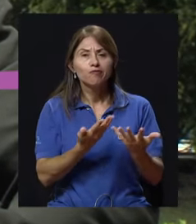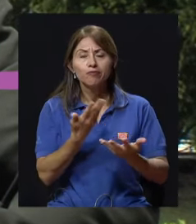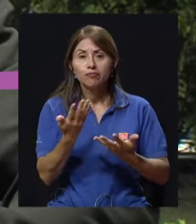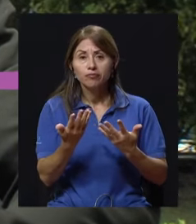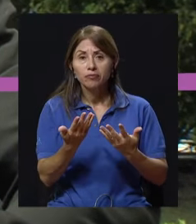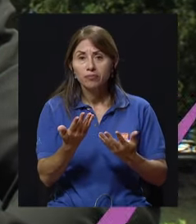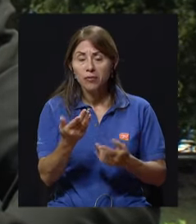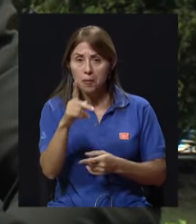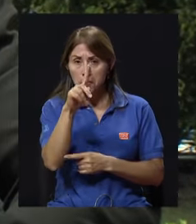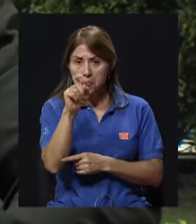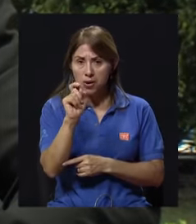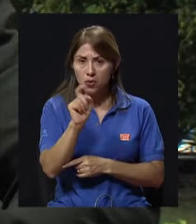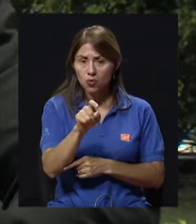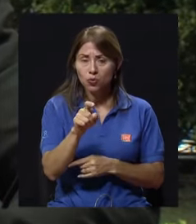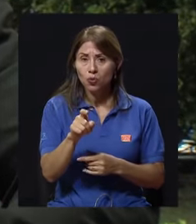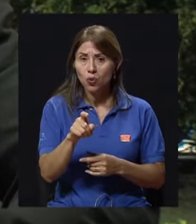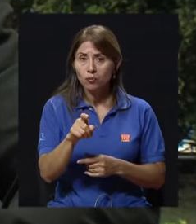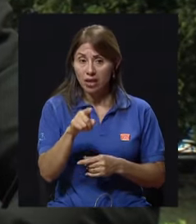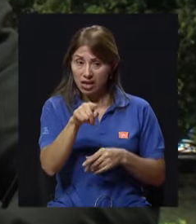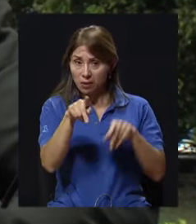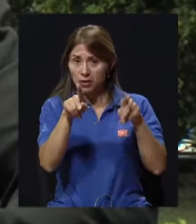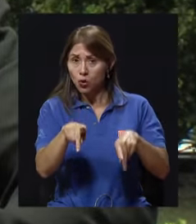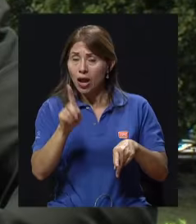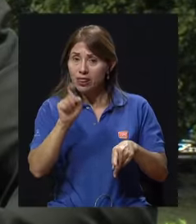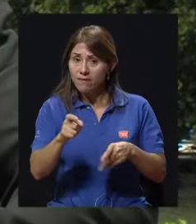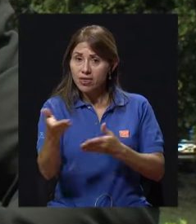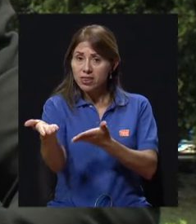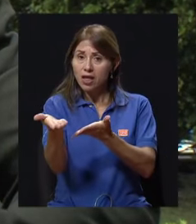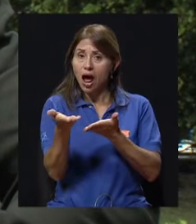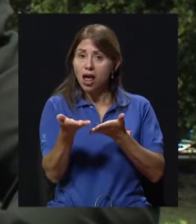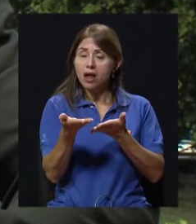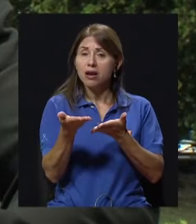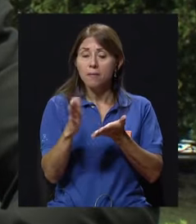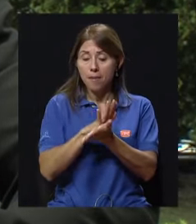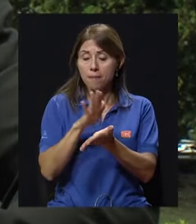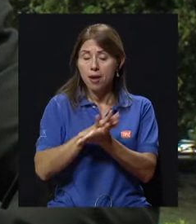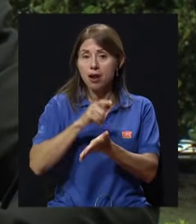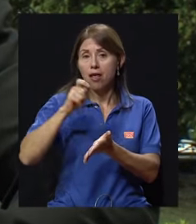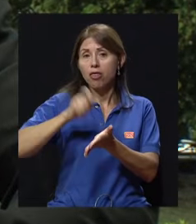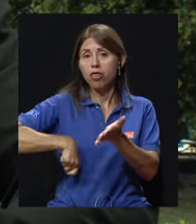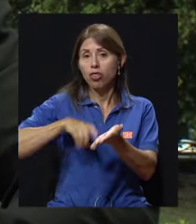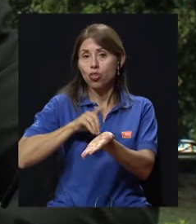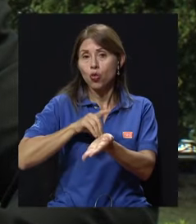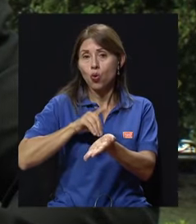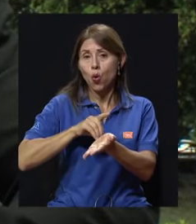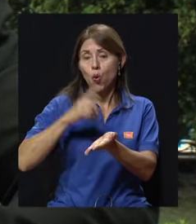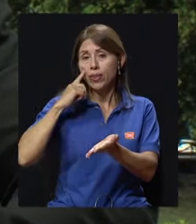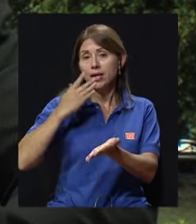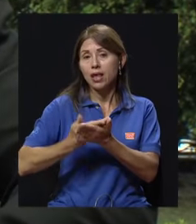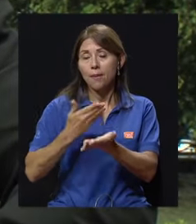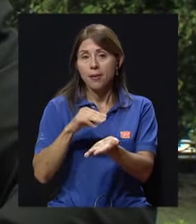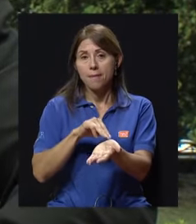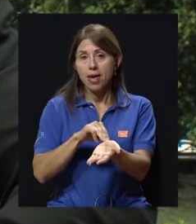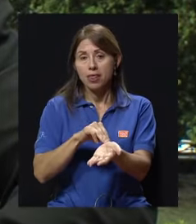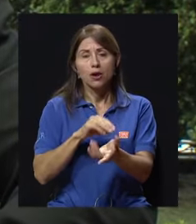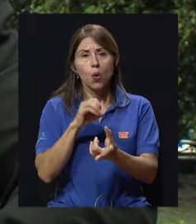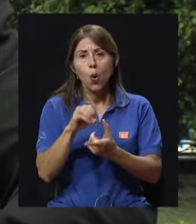¿Es necesario entregar un dictamen médico o no es necesario?